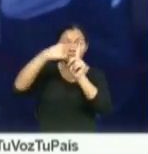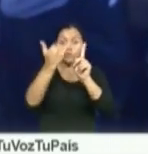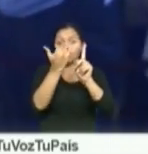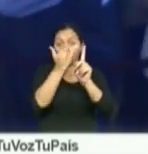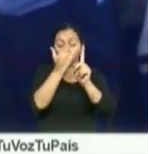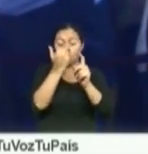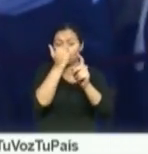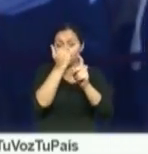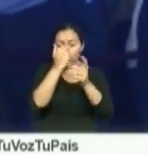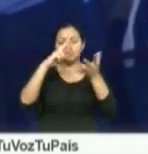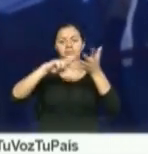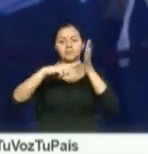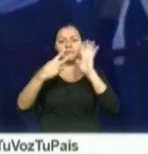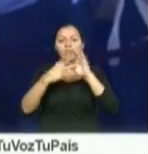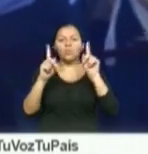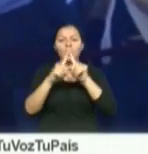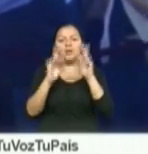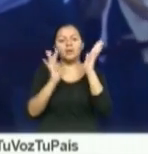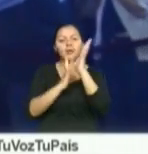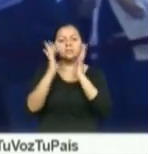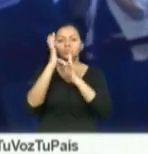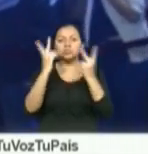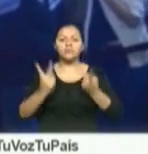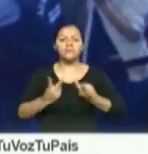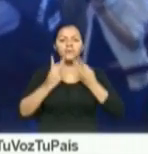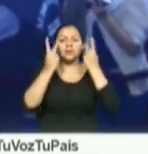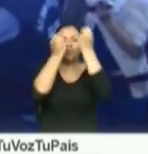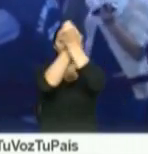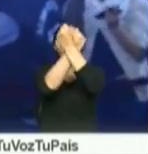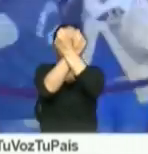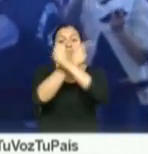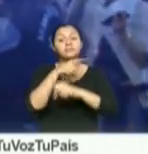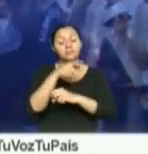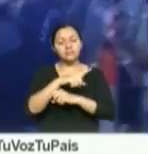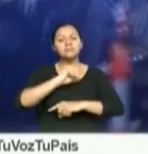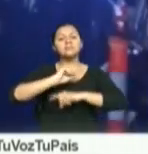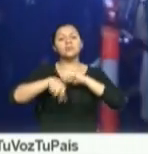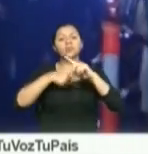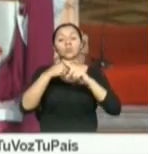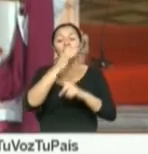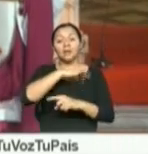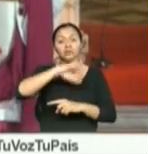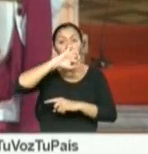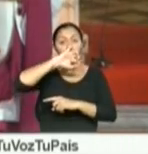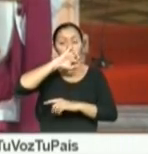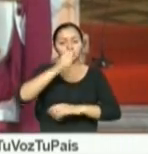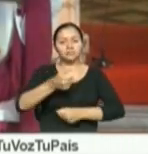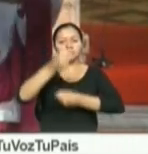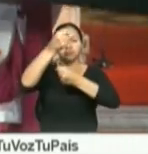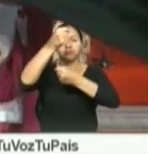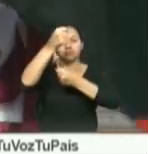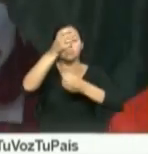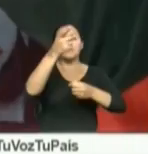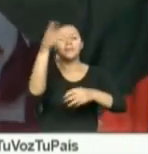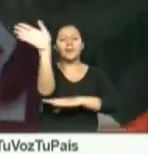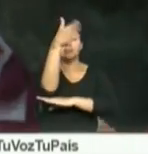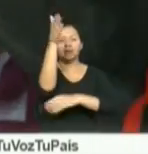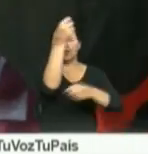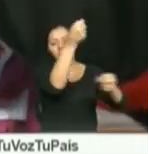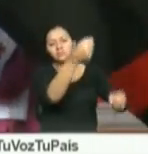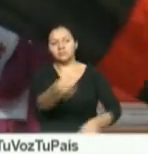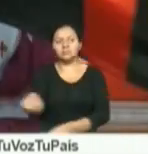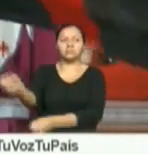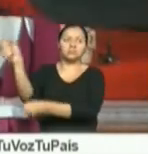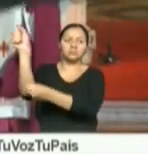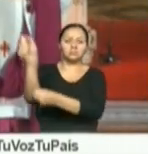Una vez que los canónigos llegan al altar, el arzobispo, quien representa al Cuerpo de Cristo, mueve una enorme bandera negra sobre